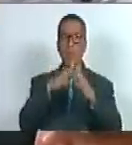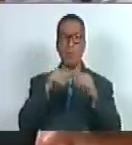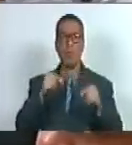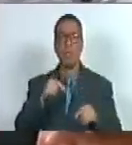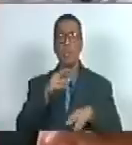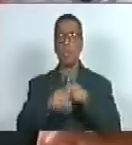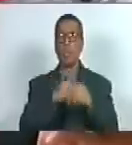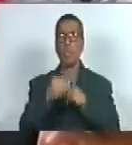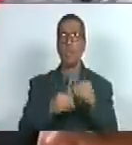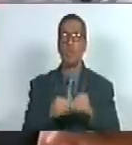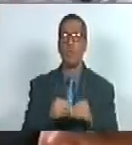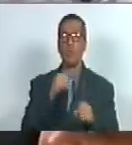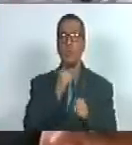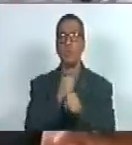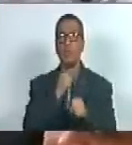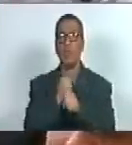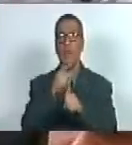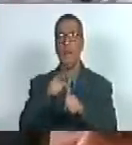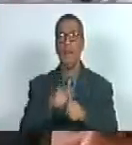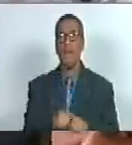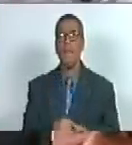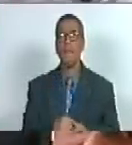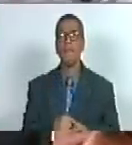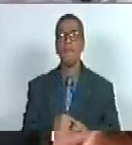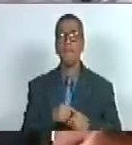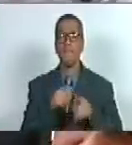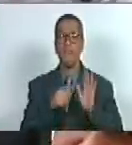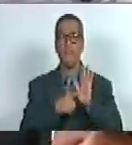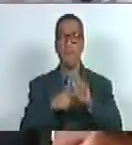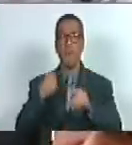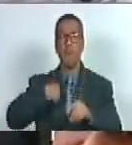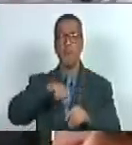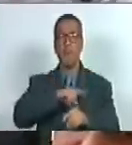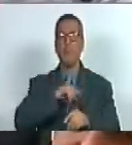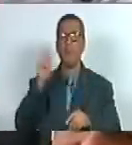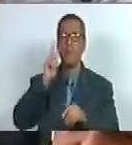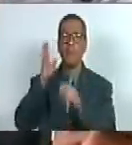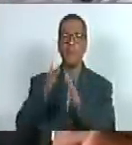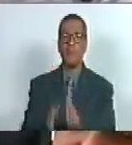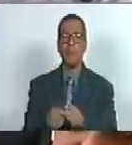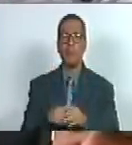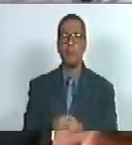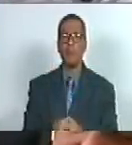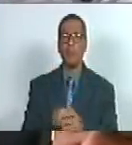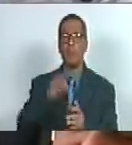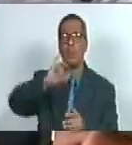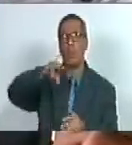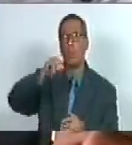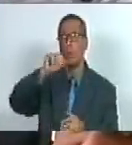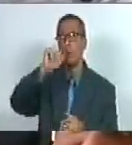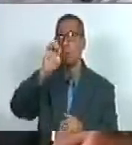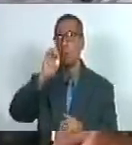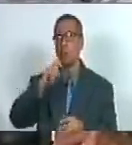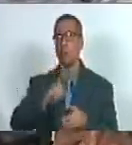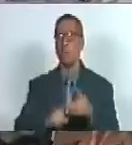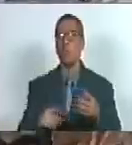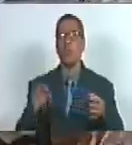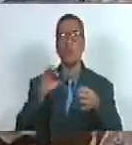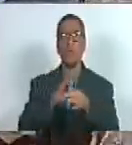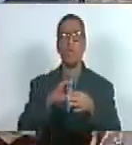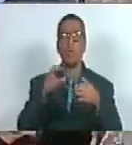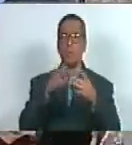lo que es su metodología para alimentar la afroepistemología venezolana y José Leonardo cumplía cuatro pasos